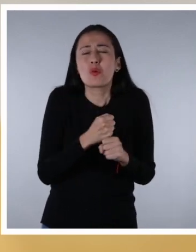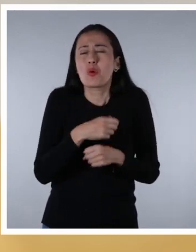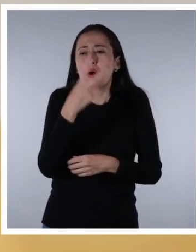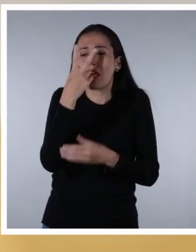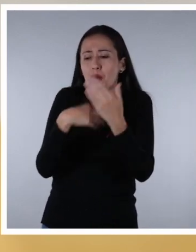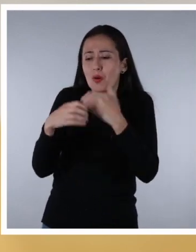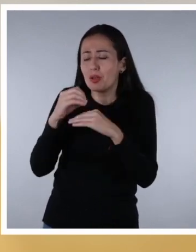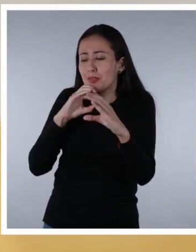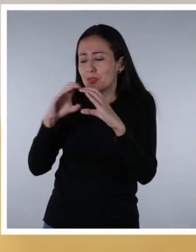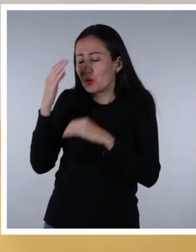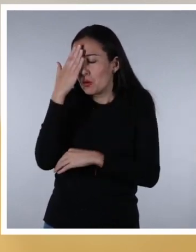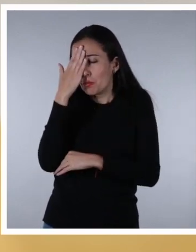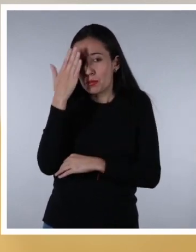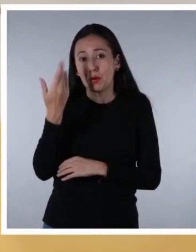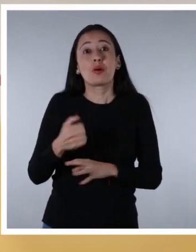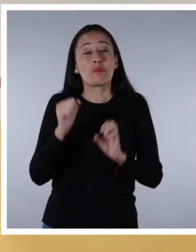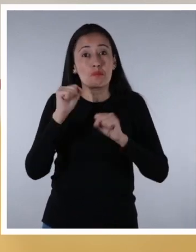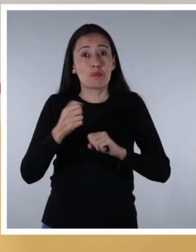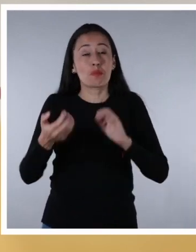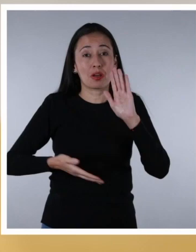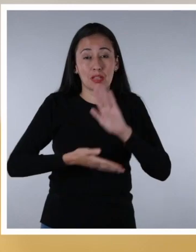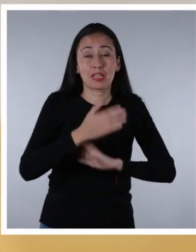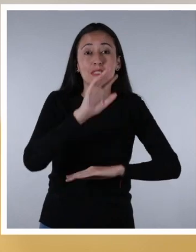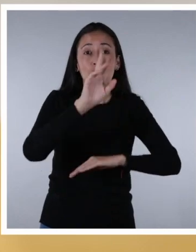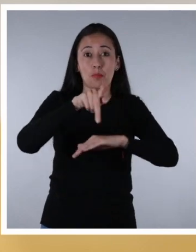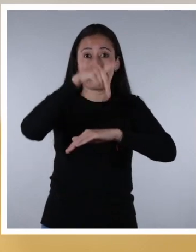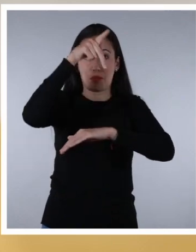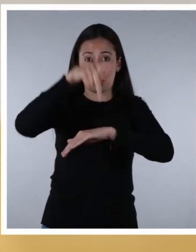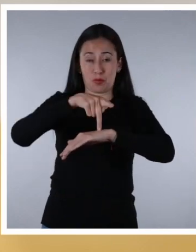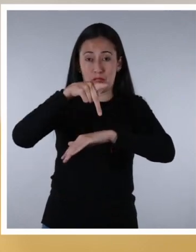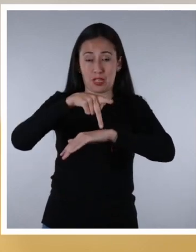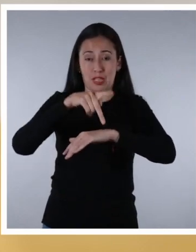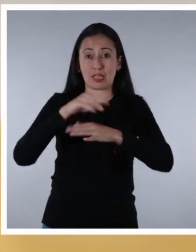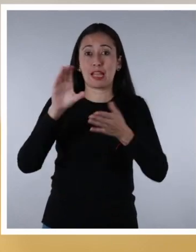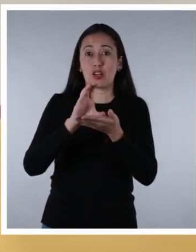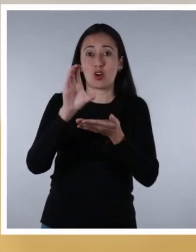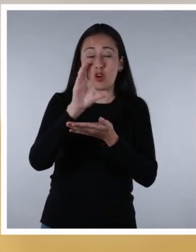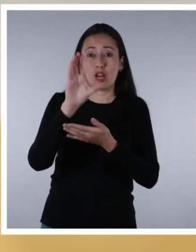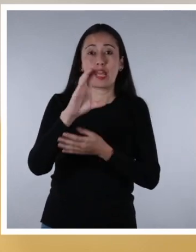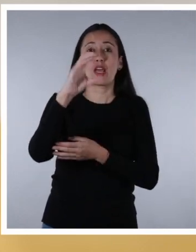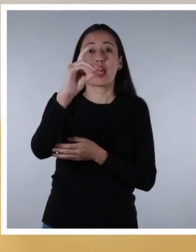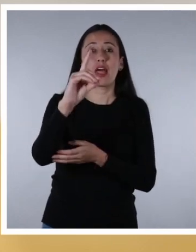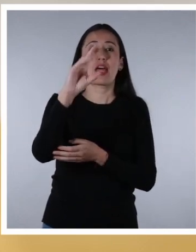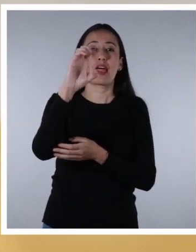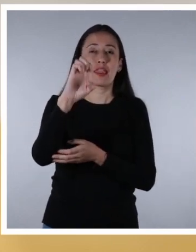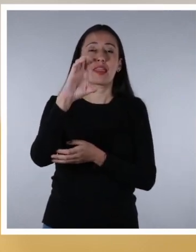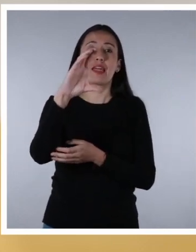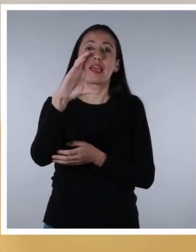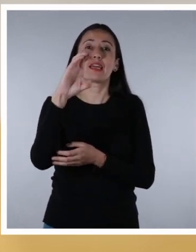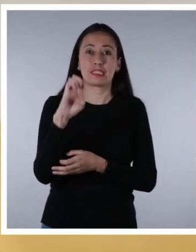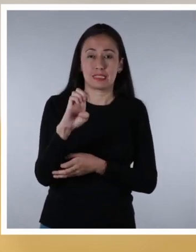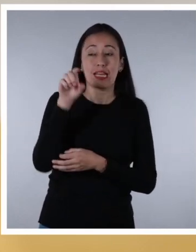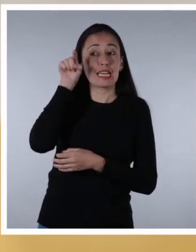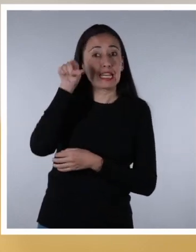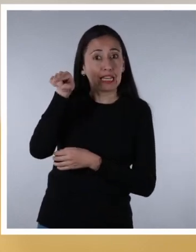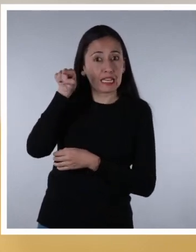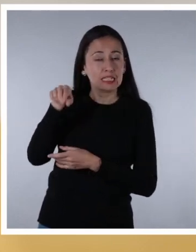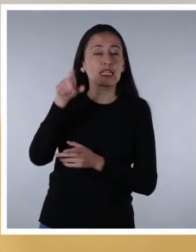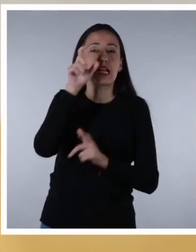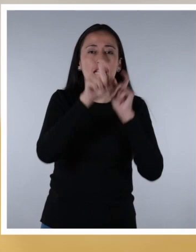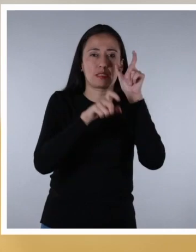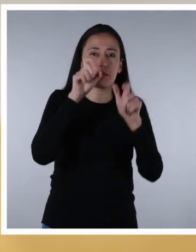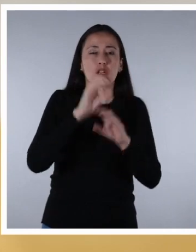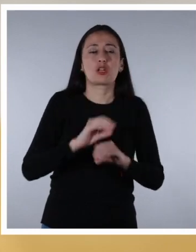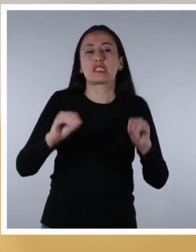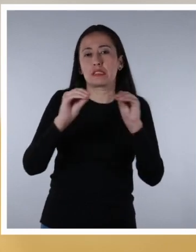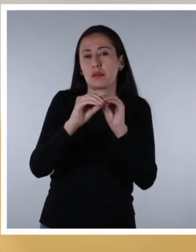esos temas con tus hijos o hijas, puedes recurrir a los profesionales de los departamentos de consejería estudiantil. Ellos son las personas más